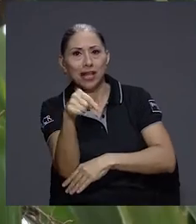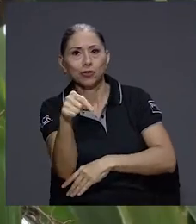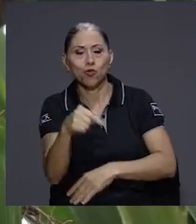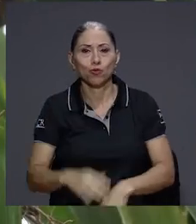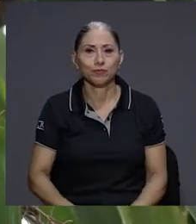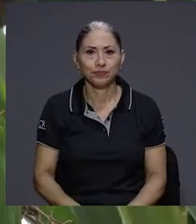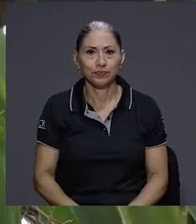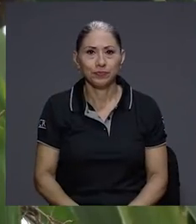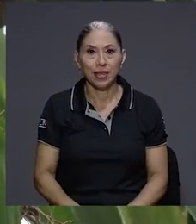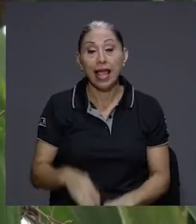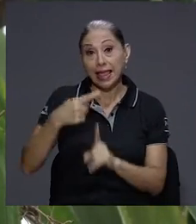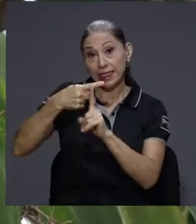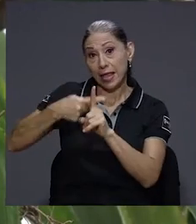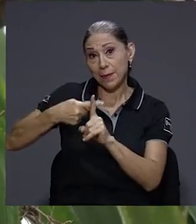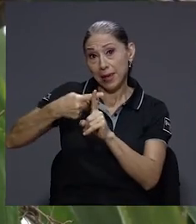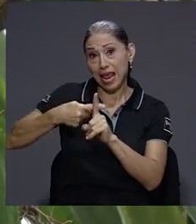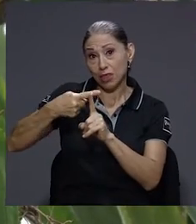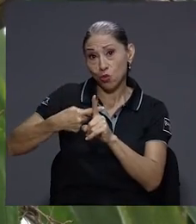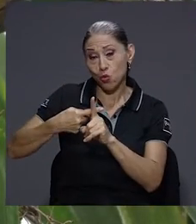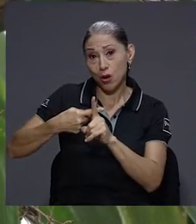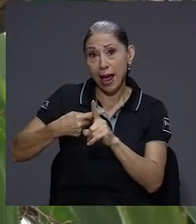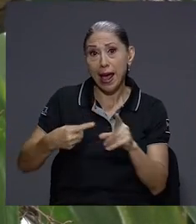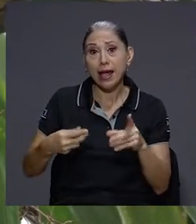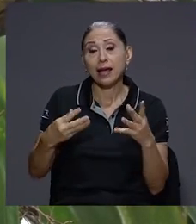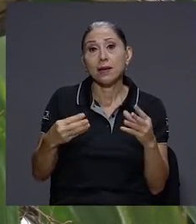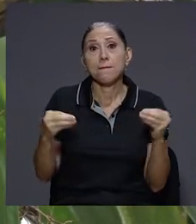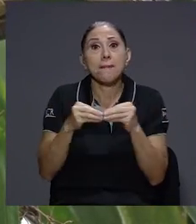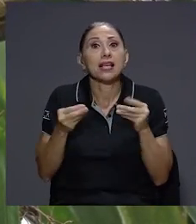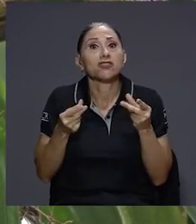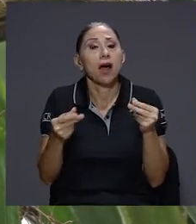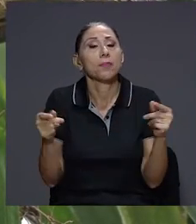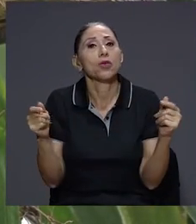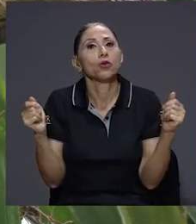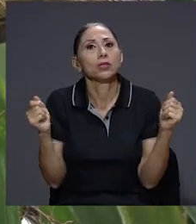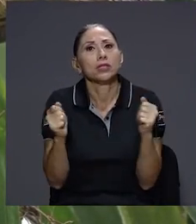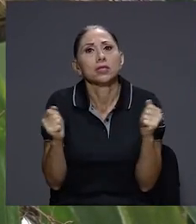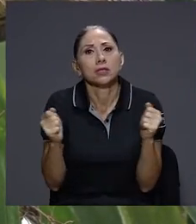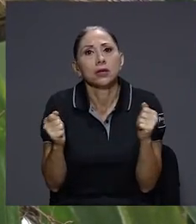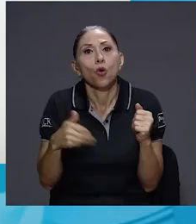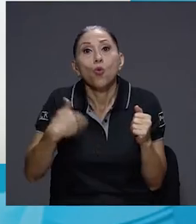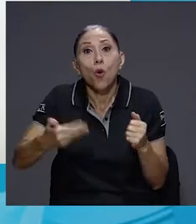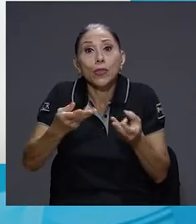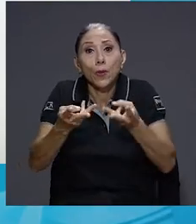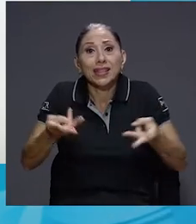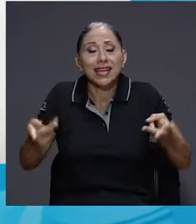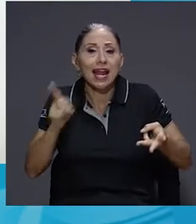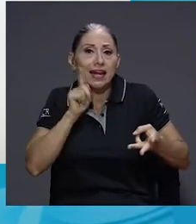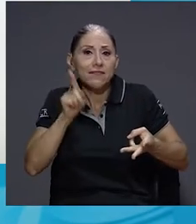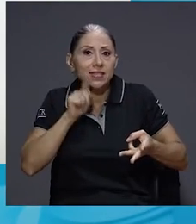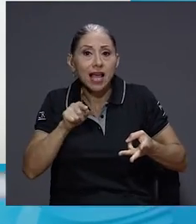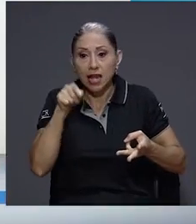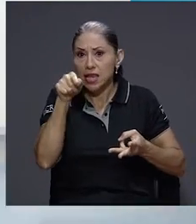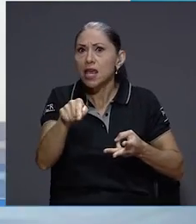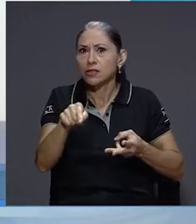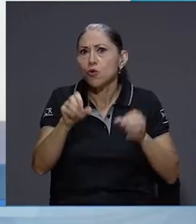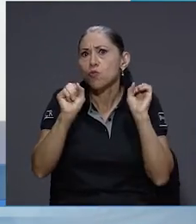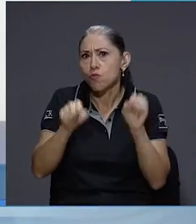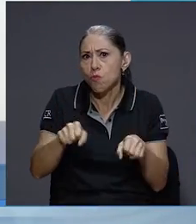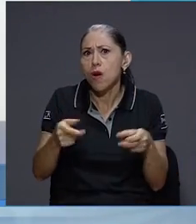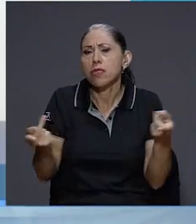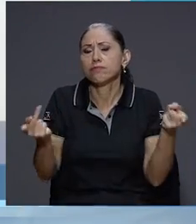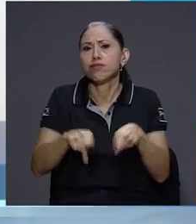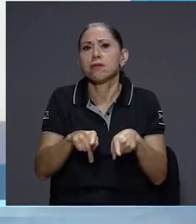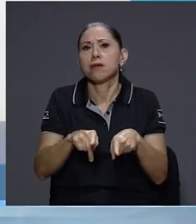construcción. La temperatura tiende a disminuir más rápido cuando hay material artificial y eso podría generar muchas consecuencias. Un